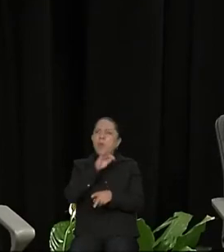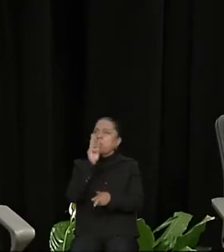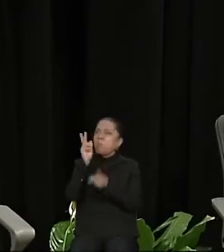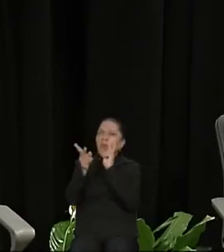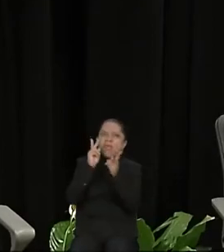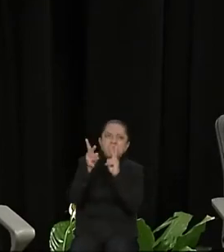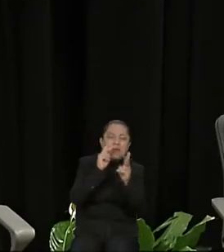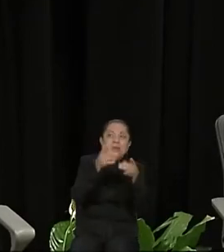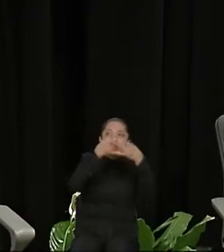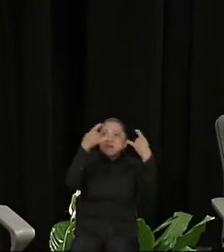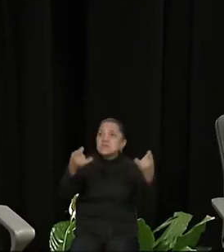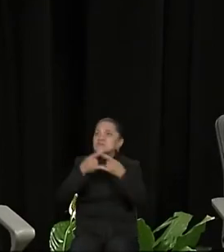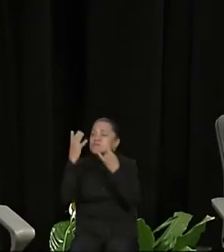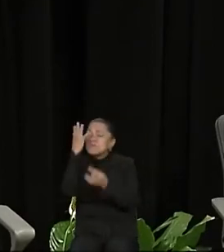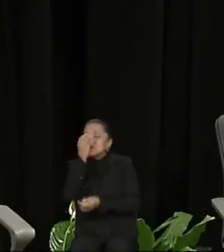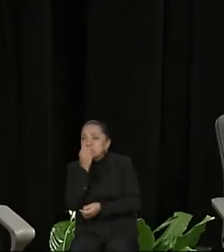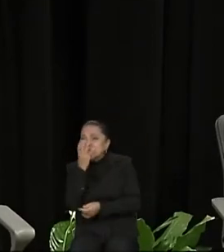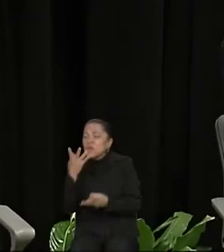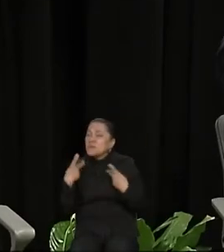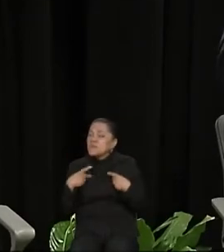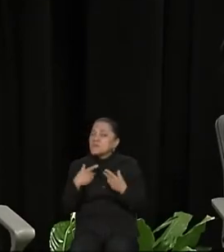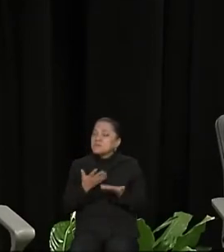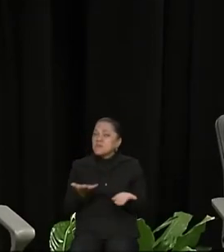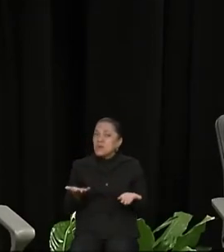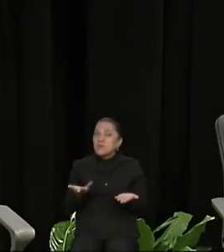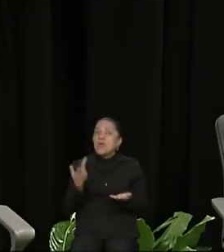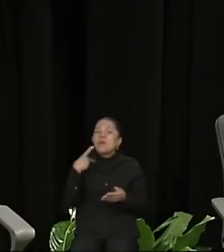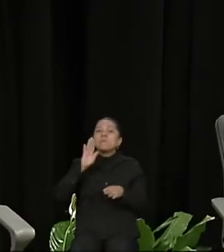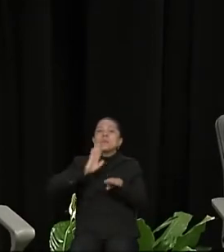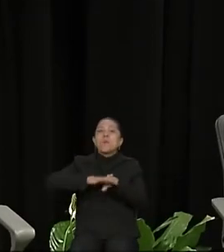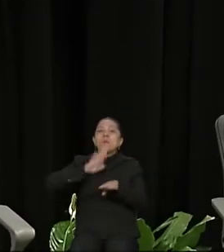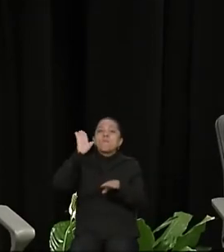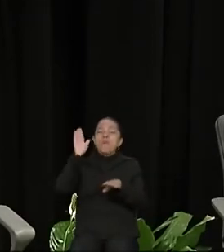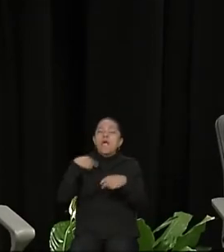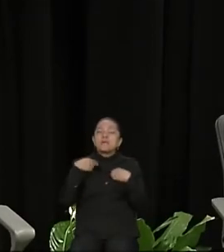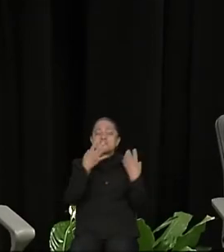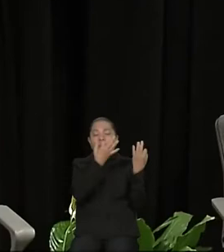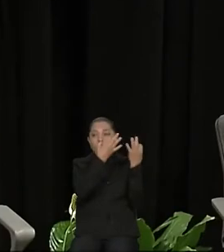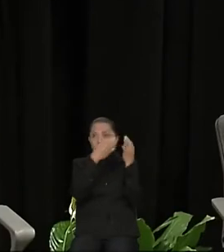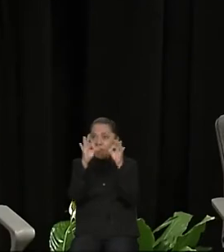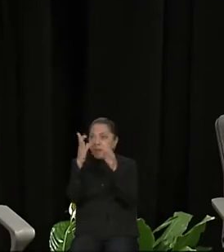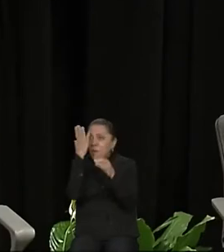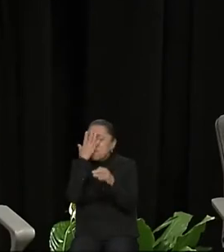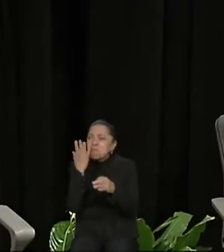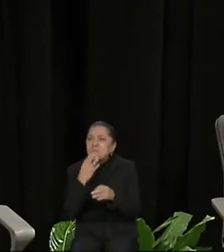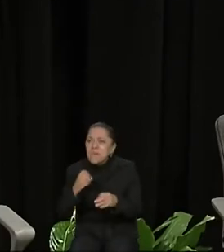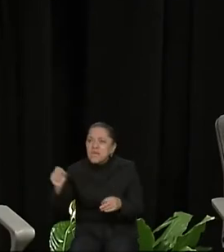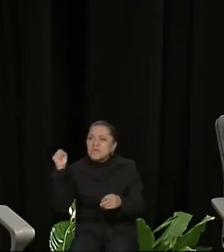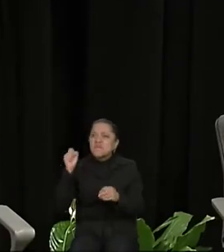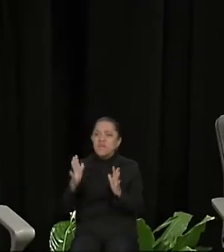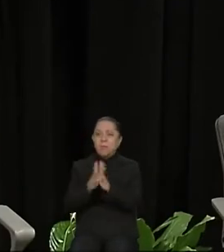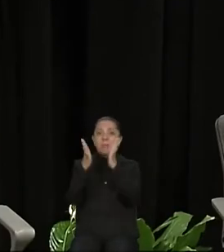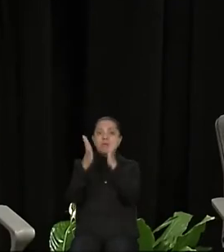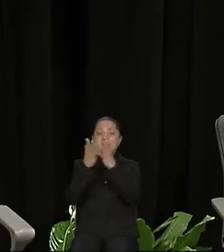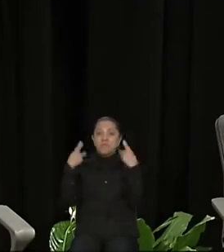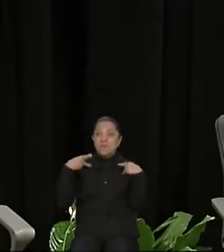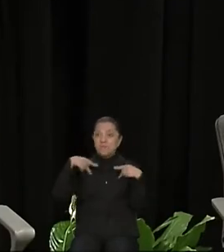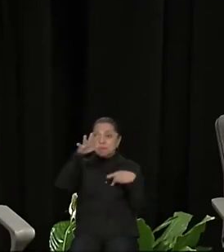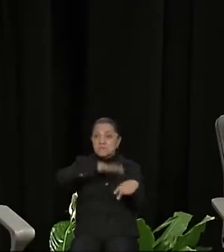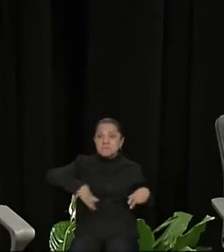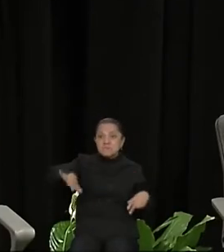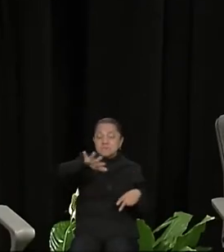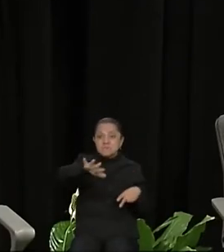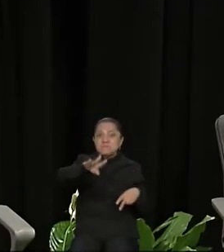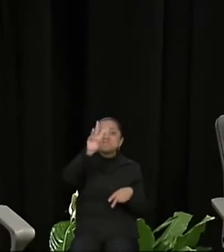de la gente, ¿no? Donde lo que más me ha llamado atención es la magnífica participación ciudadana. La realidad es que yo creo que